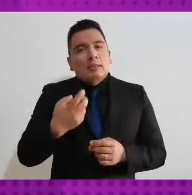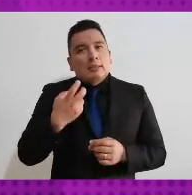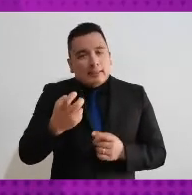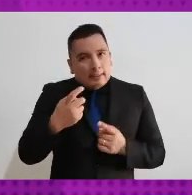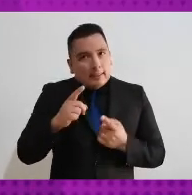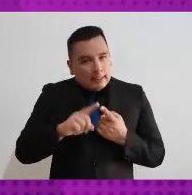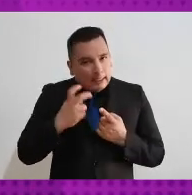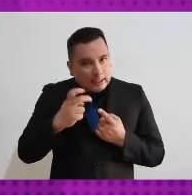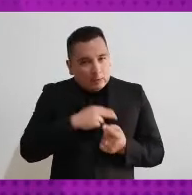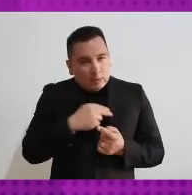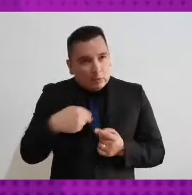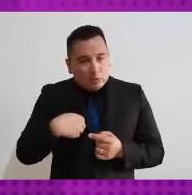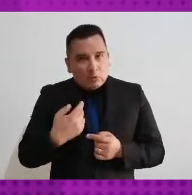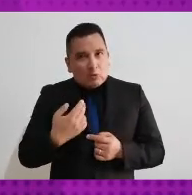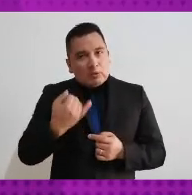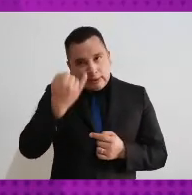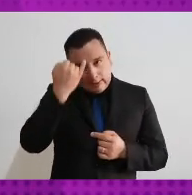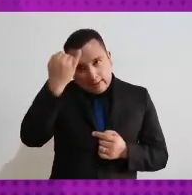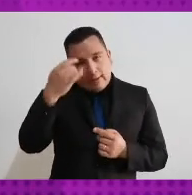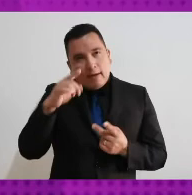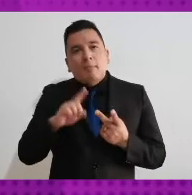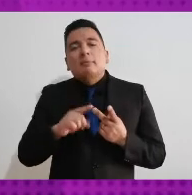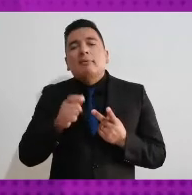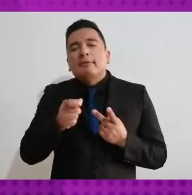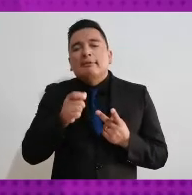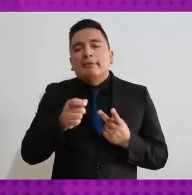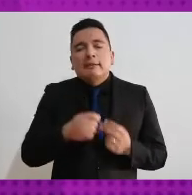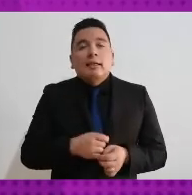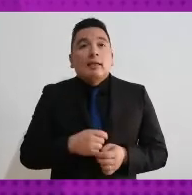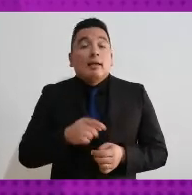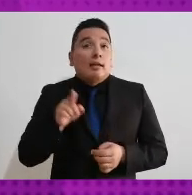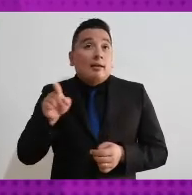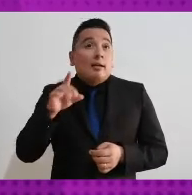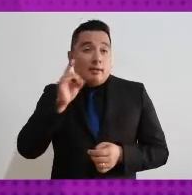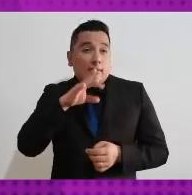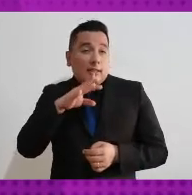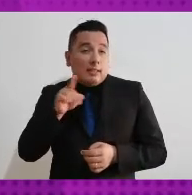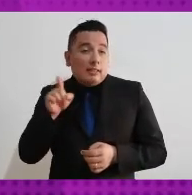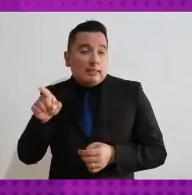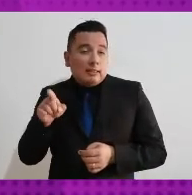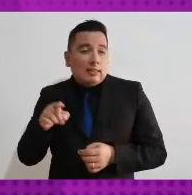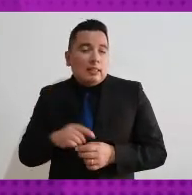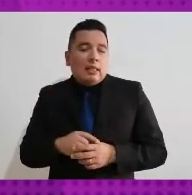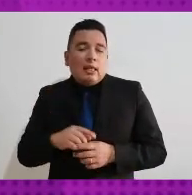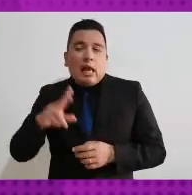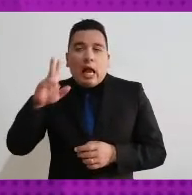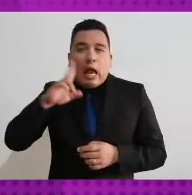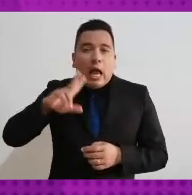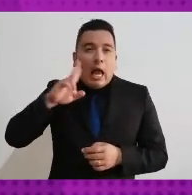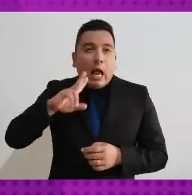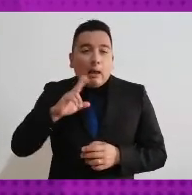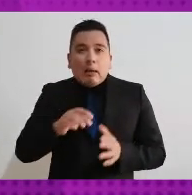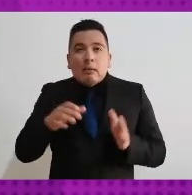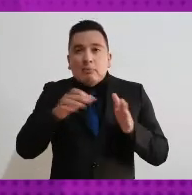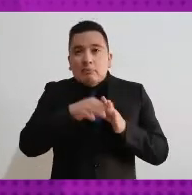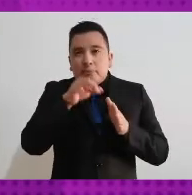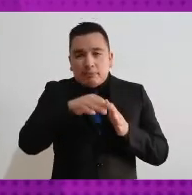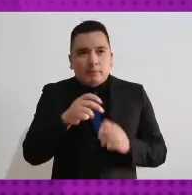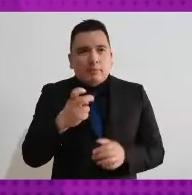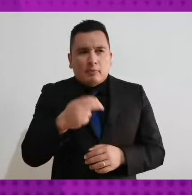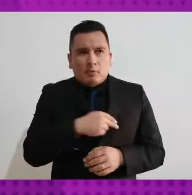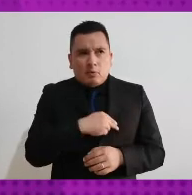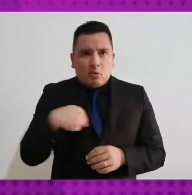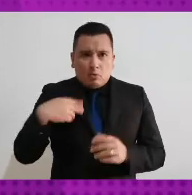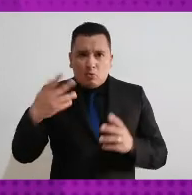específicamente en estas elecciones en el estado de Aguascalientes porque así empezamos las pruebas piloto las empezamos de